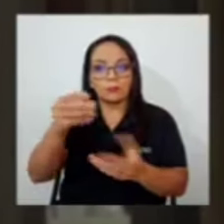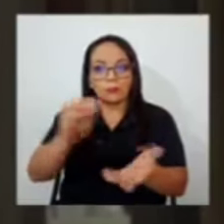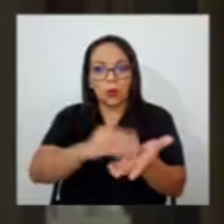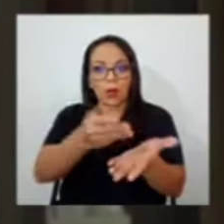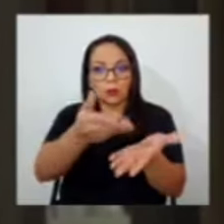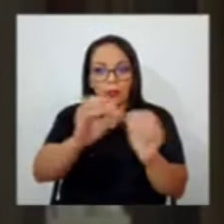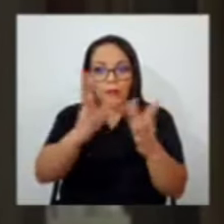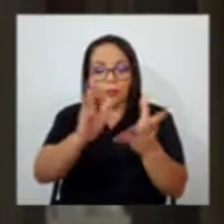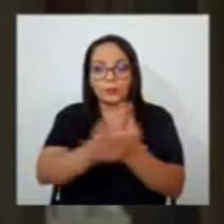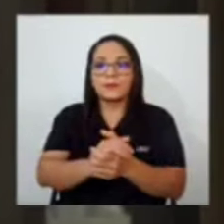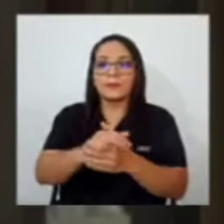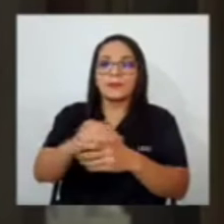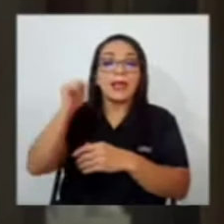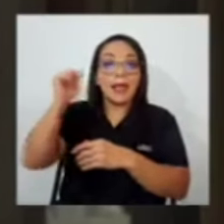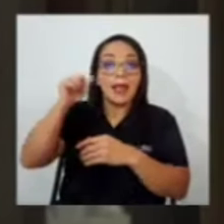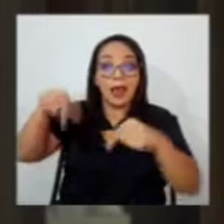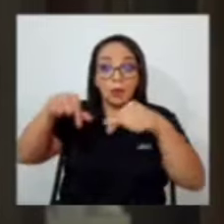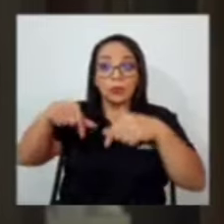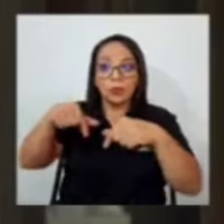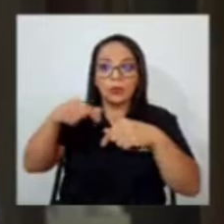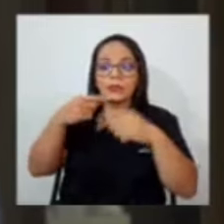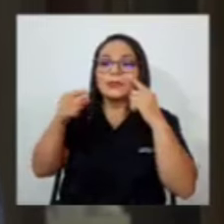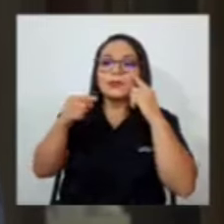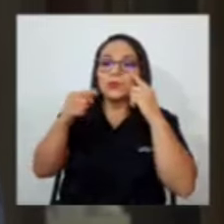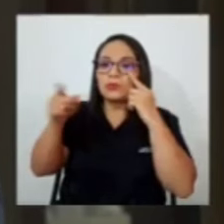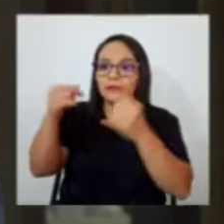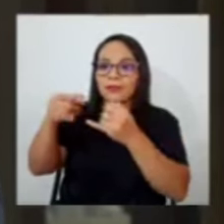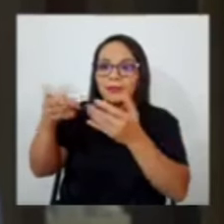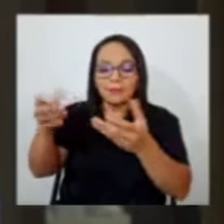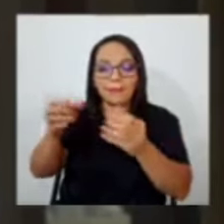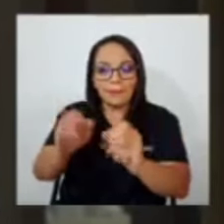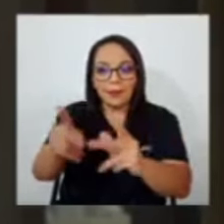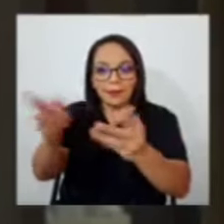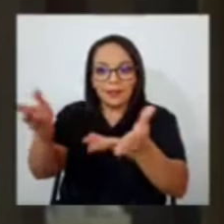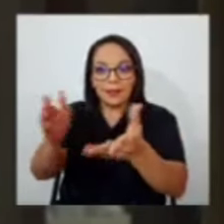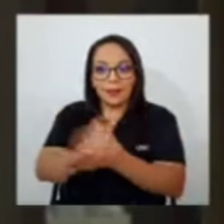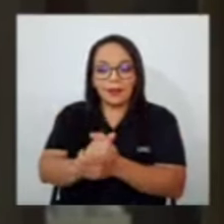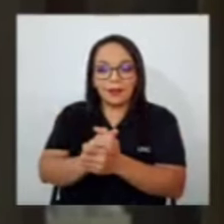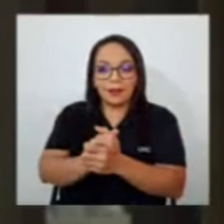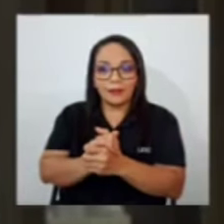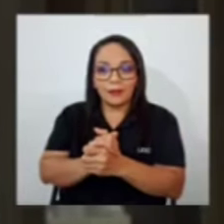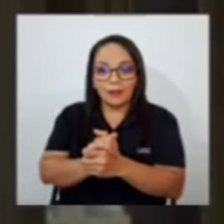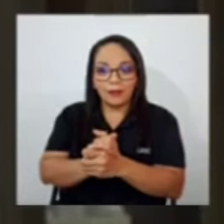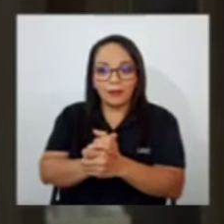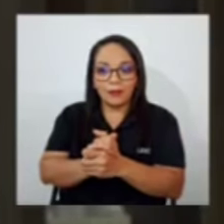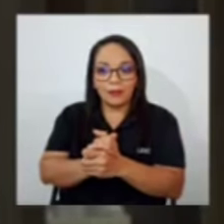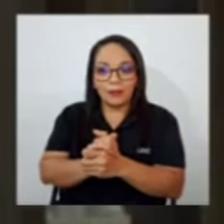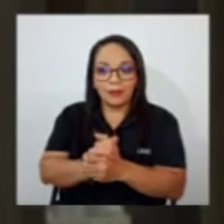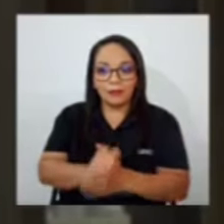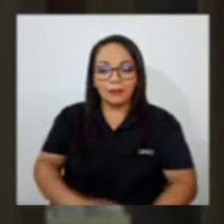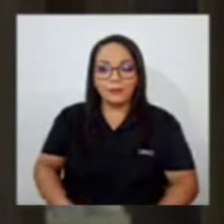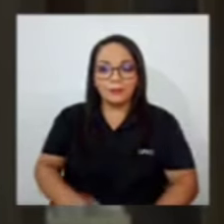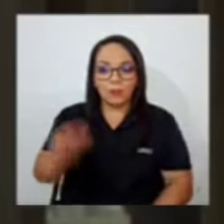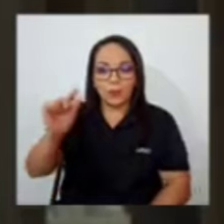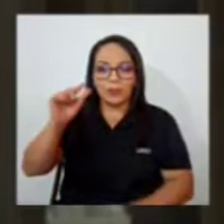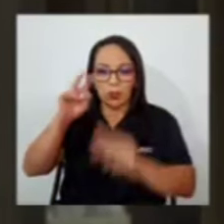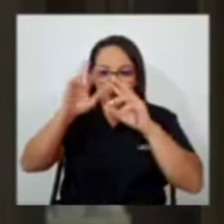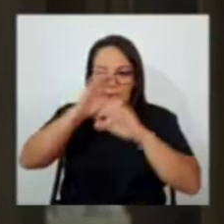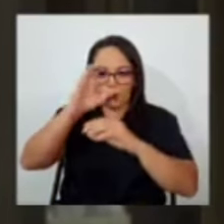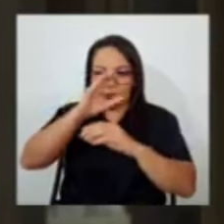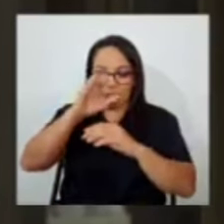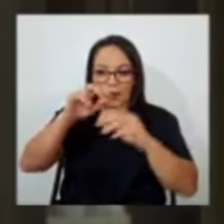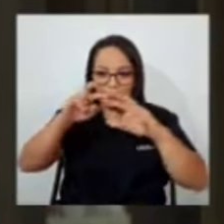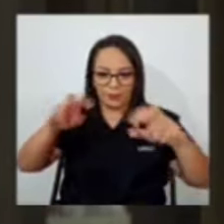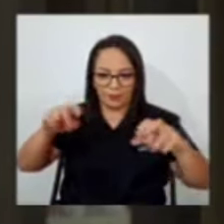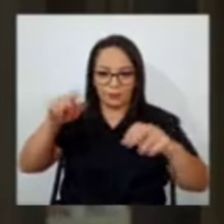según el audio usted finaliza póngalo deje que el audio hable por sí mismo tendría que buscar un segundito porque no sé dónde lo puse